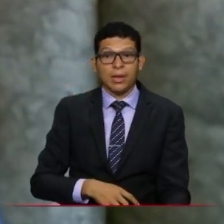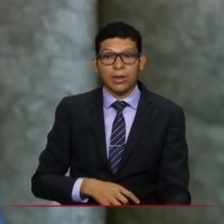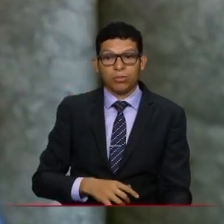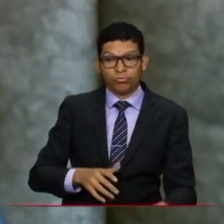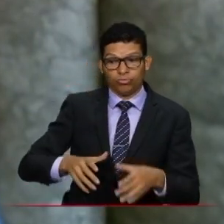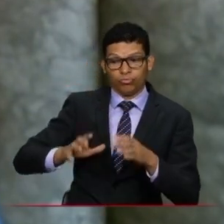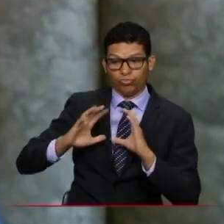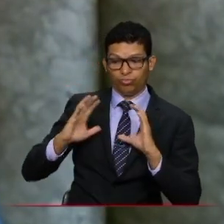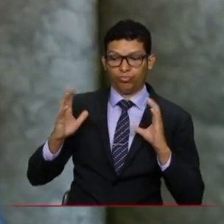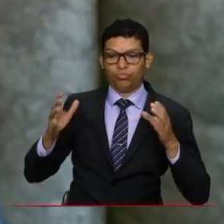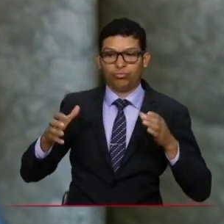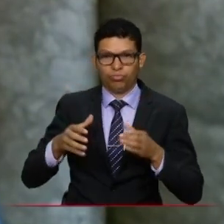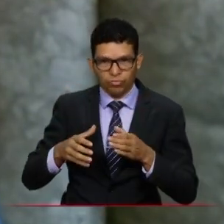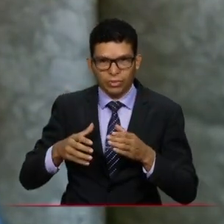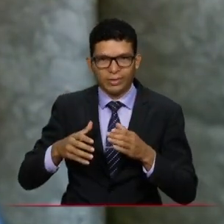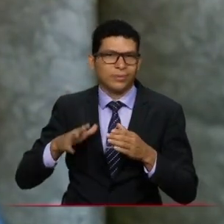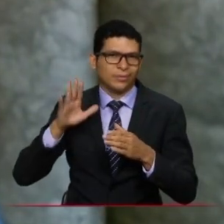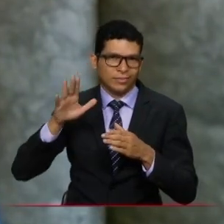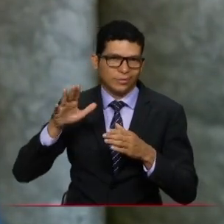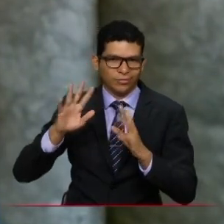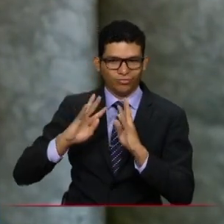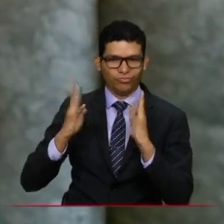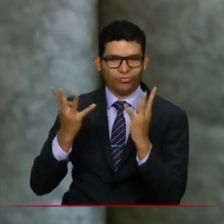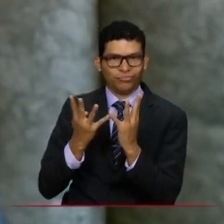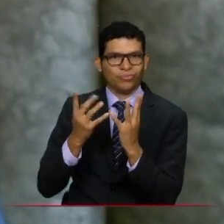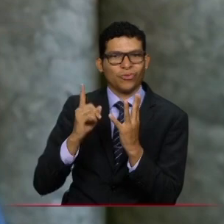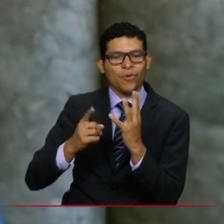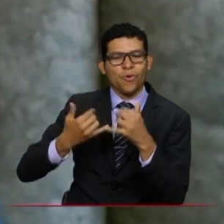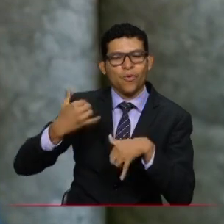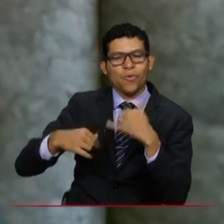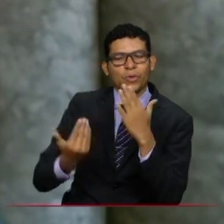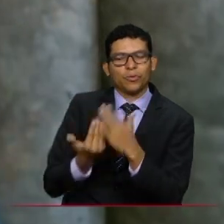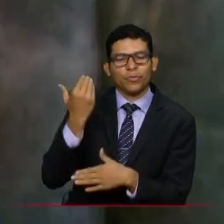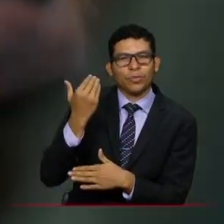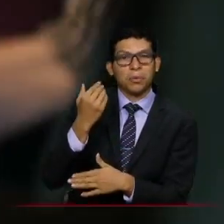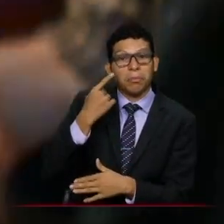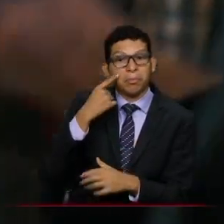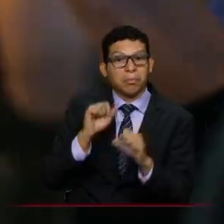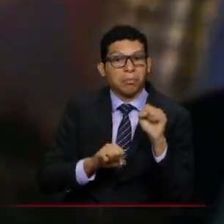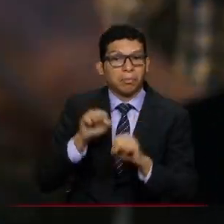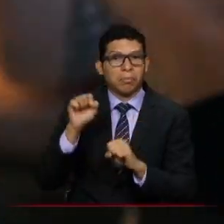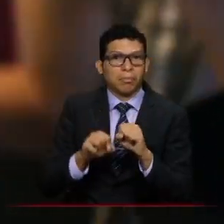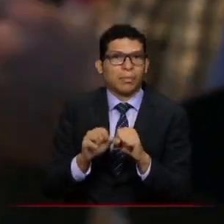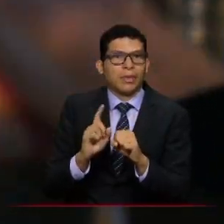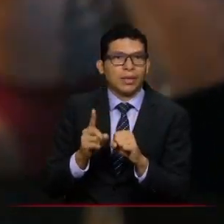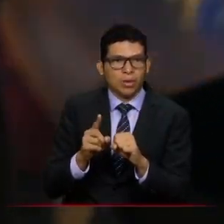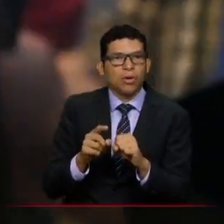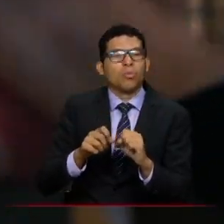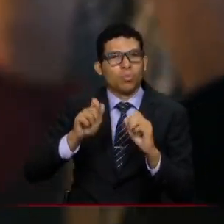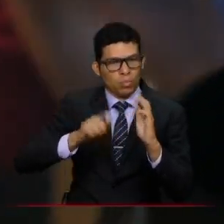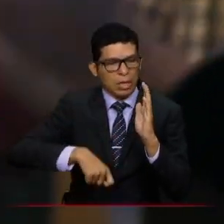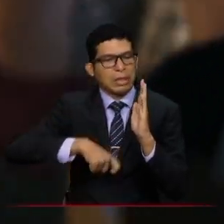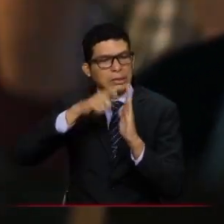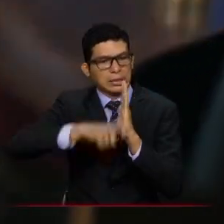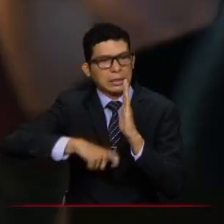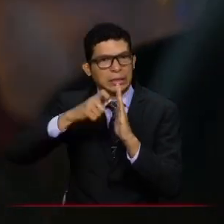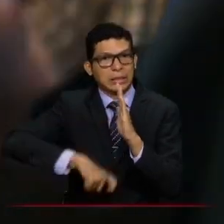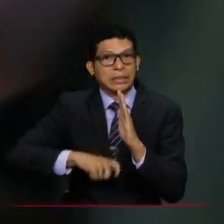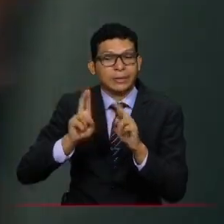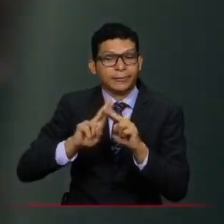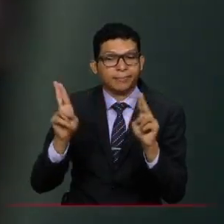introduce como juego novedoso la posibilidad de que se realicen apuestas online.